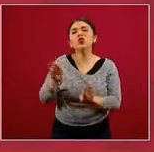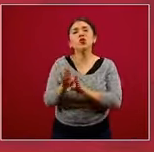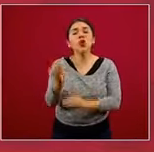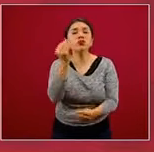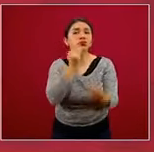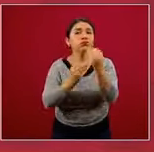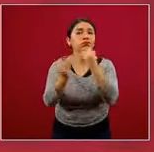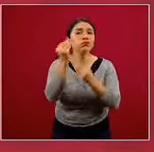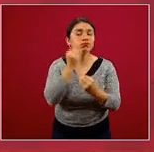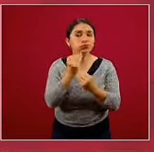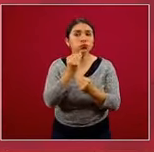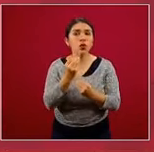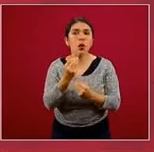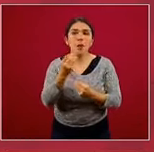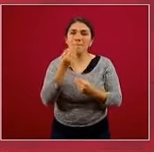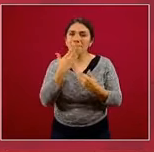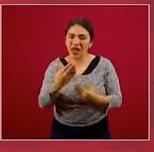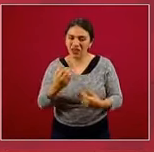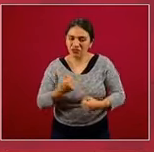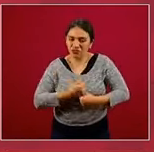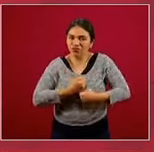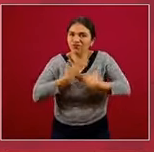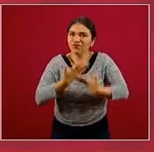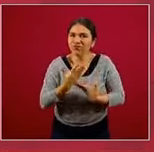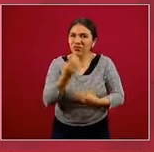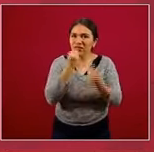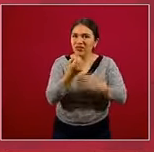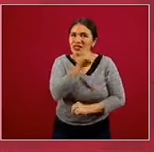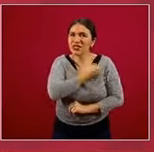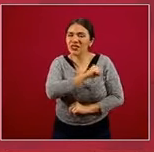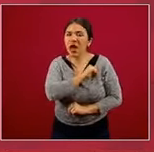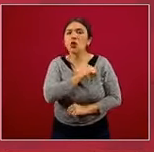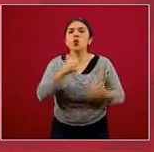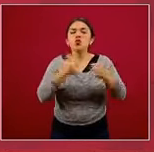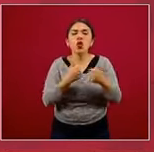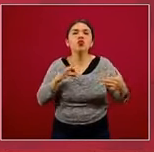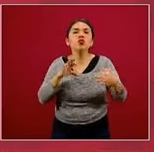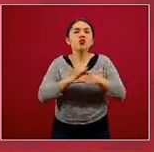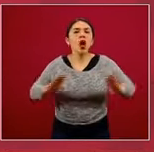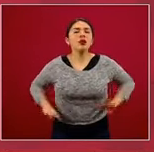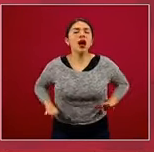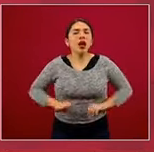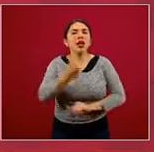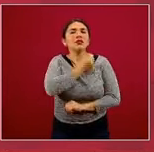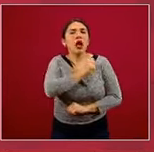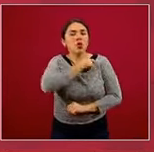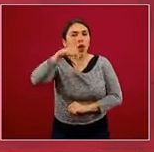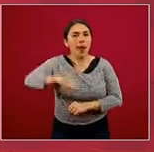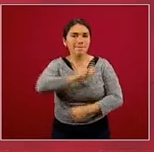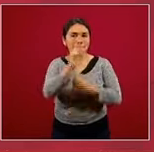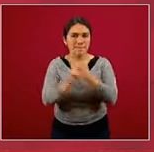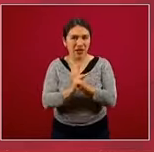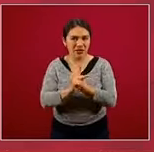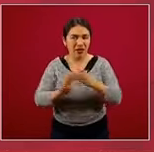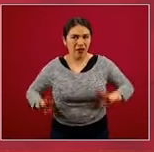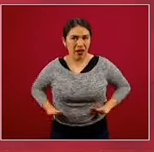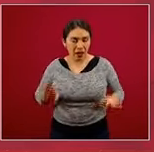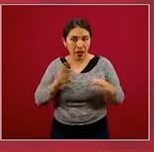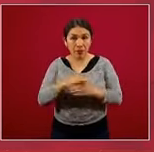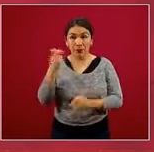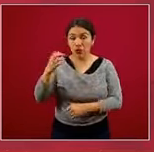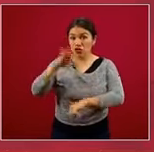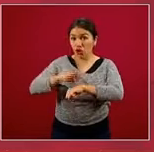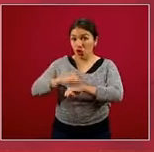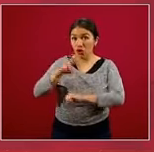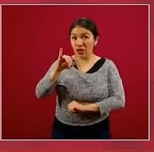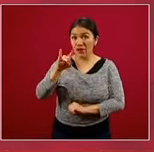alimentación, la nutrición y la relación que tiene con el perfil de salud de nuestro país. El